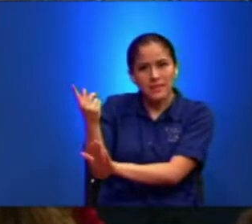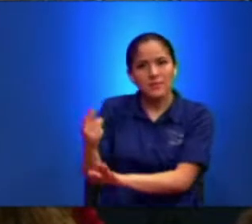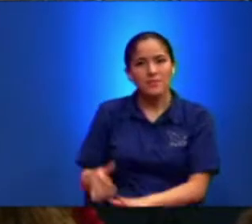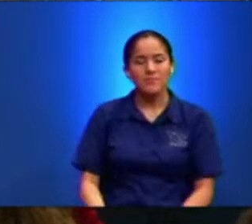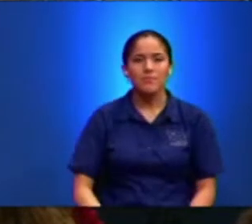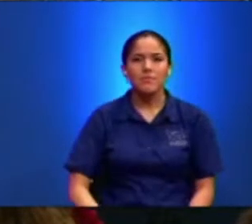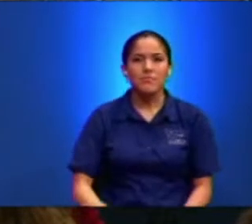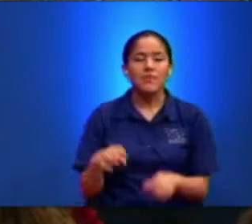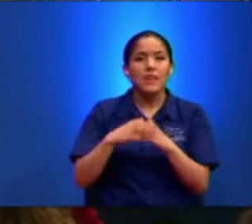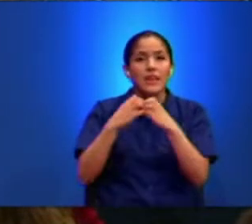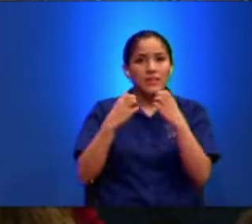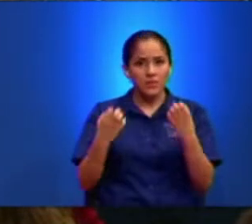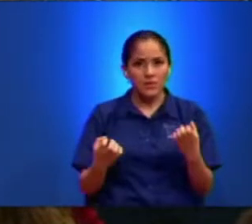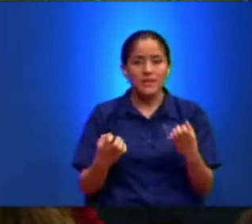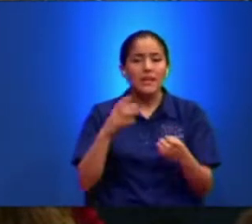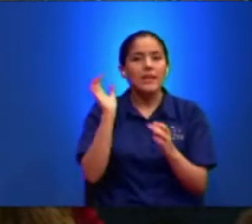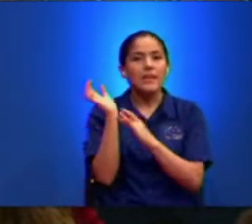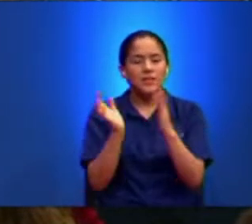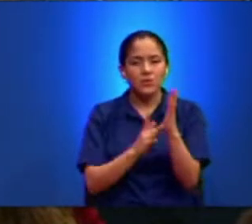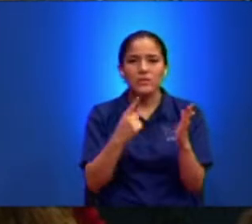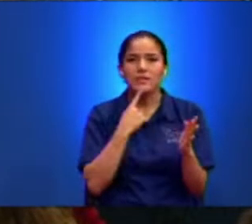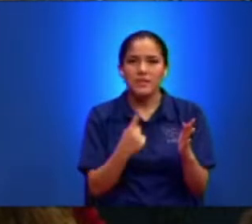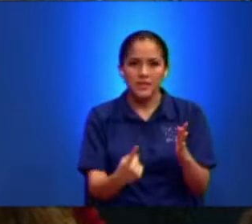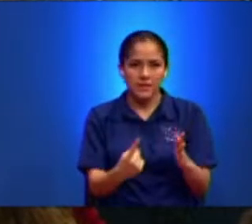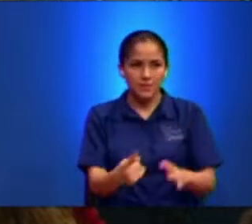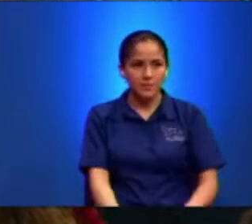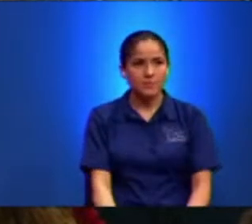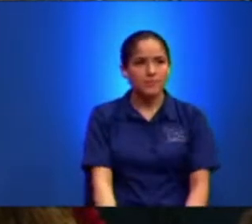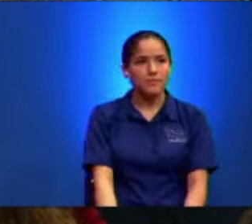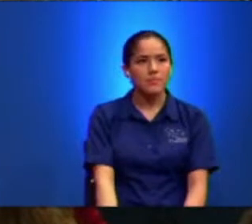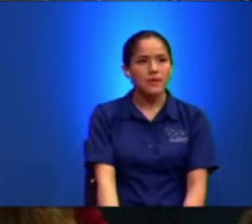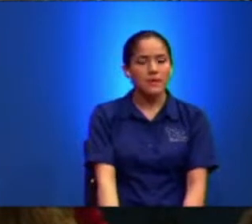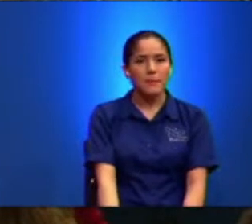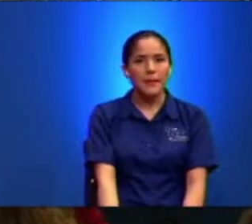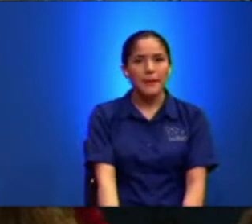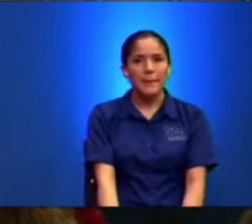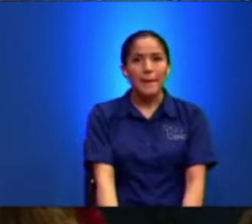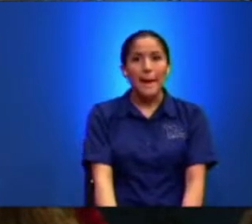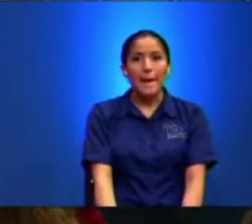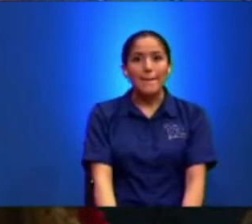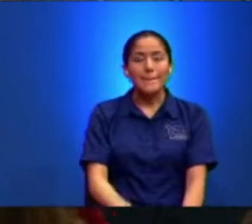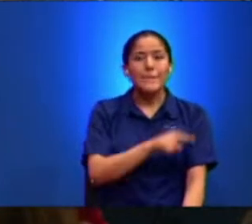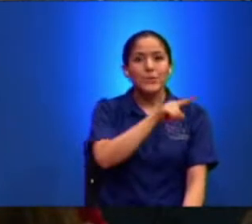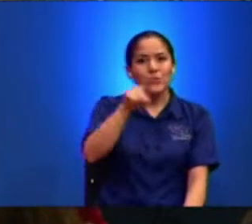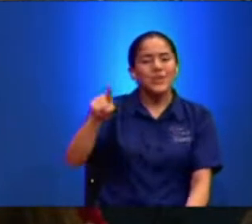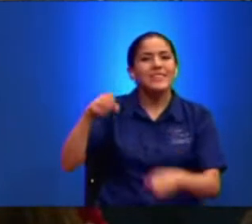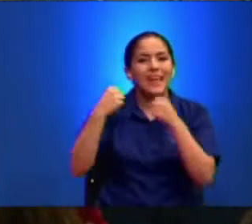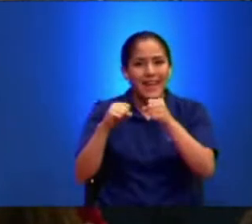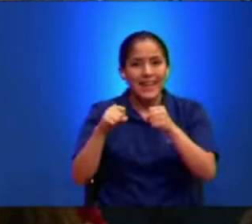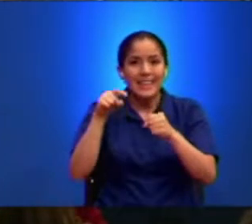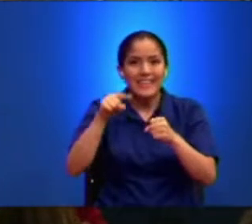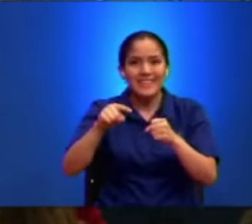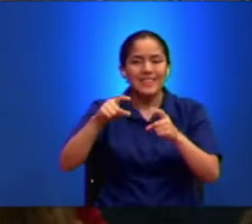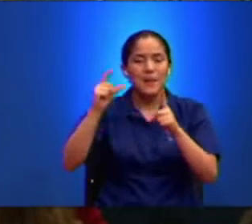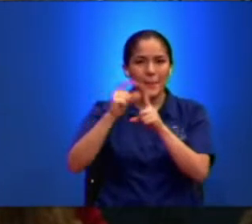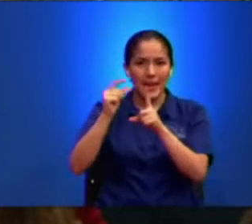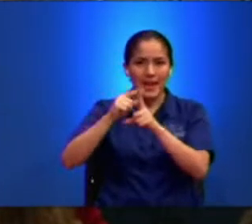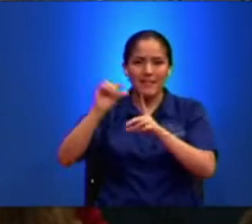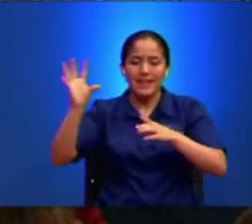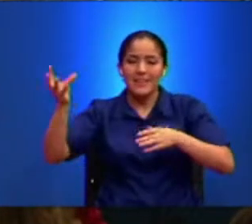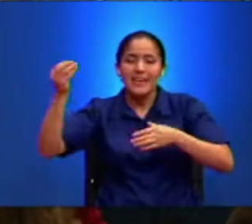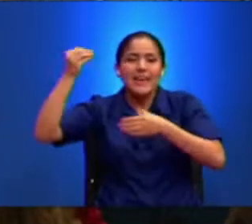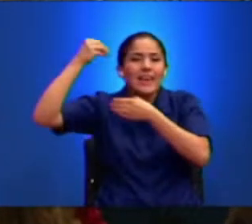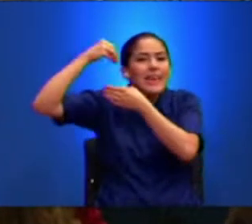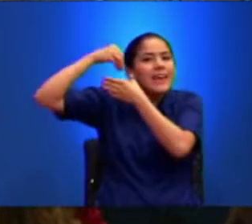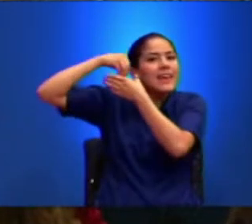Él les dice Incluso Vamos a leer un versículo En donde les dice Él Hagan que estas palabras Penetren en sus